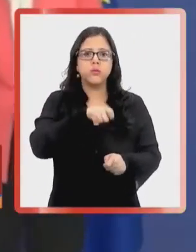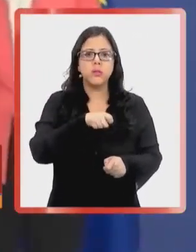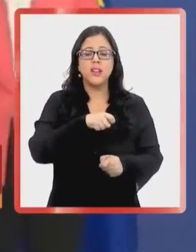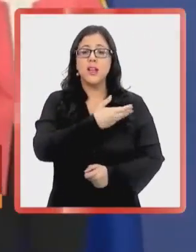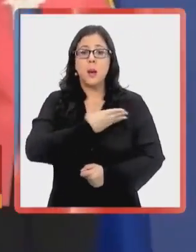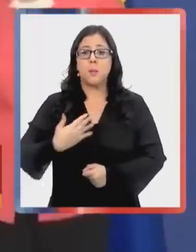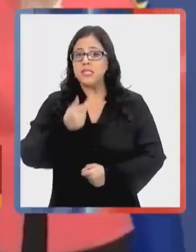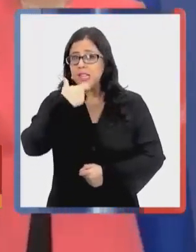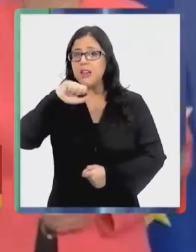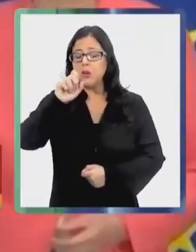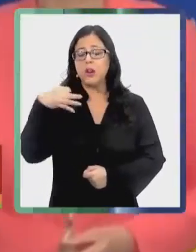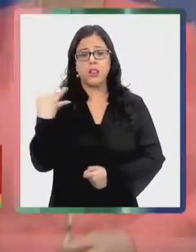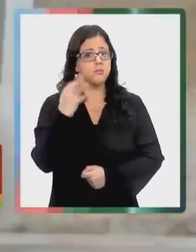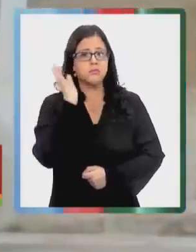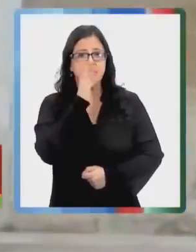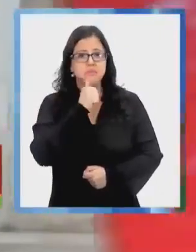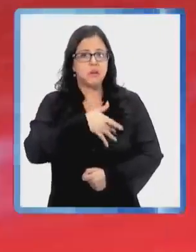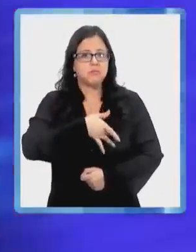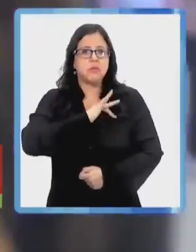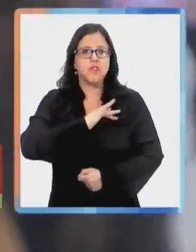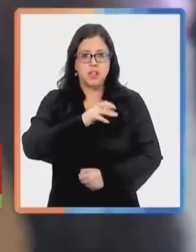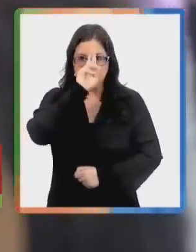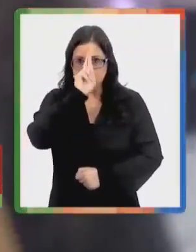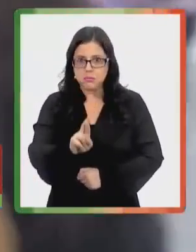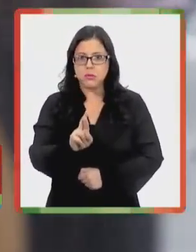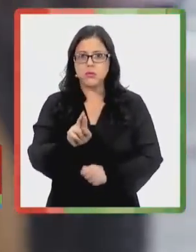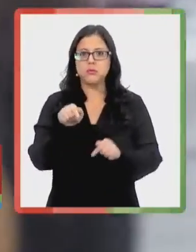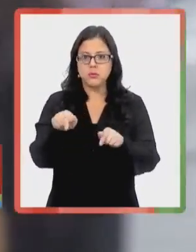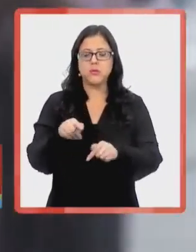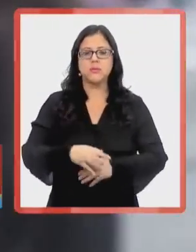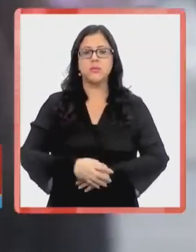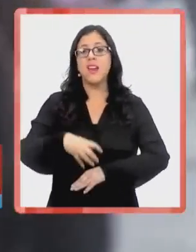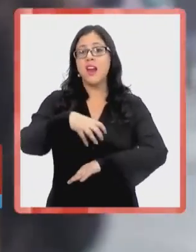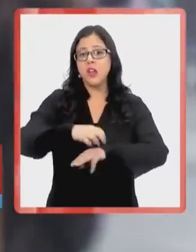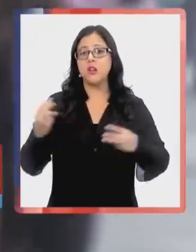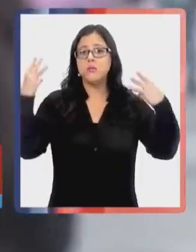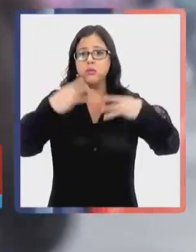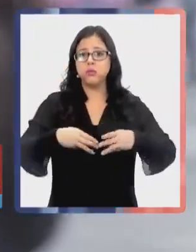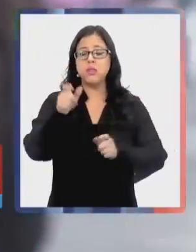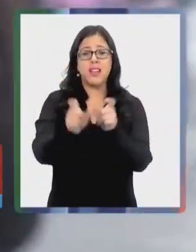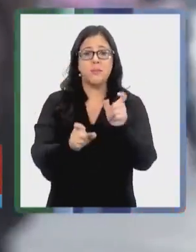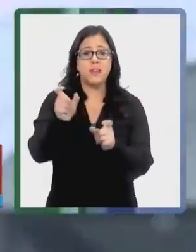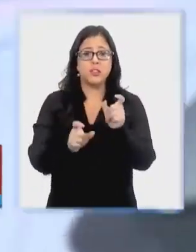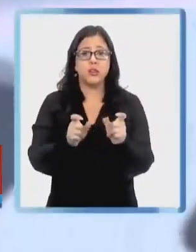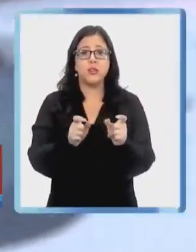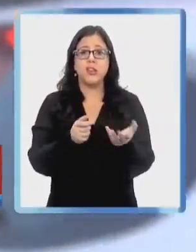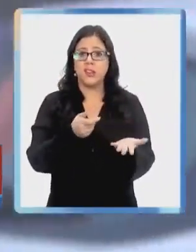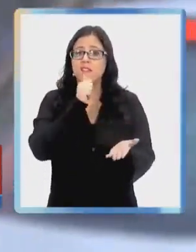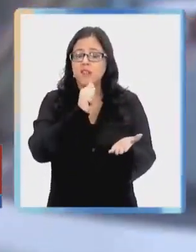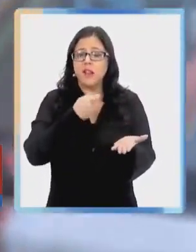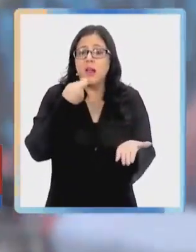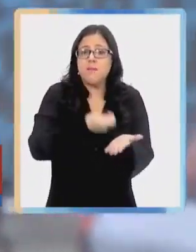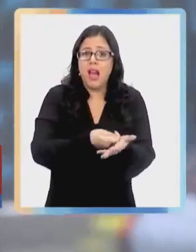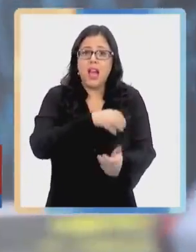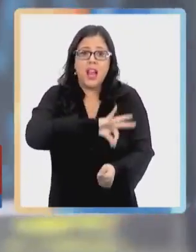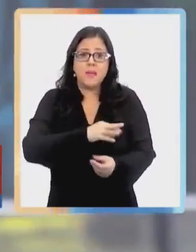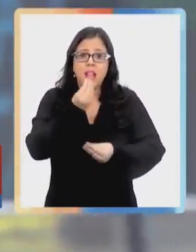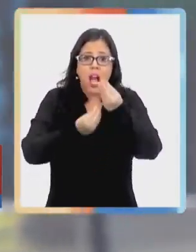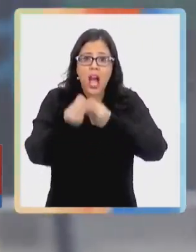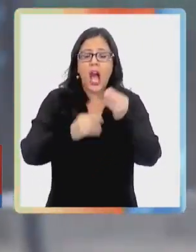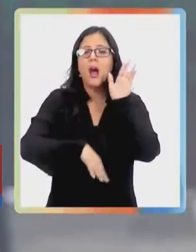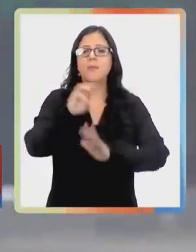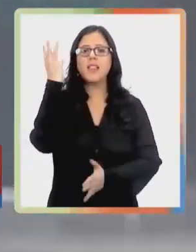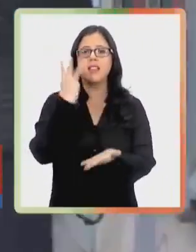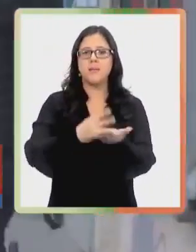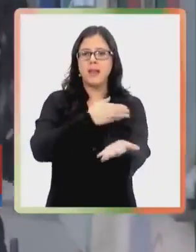insistió en el respeto al derecho internacional. Solo en la región de Magallanes el registro de deudores de pensiones alimenticias suma más de 3.000